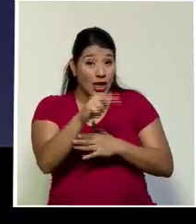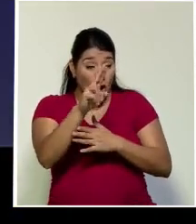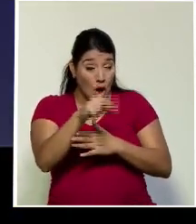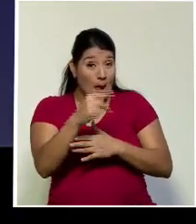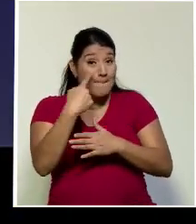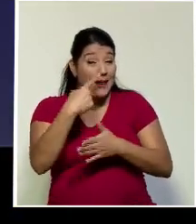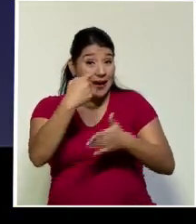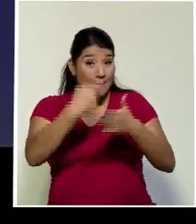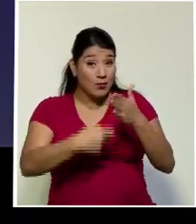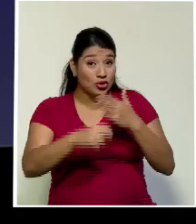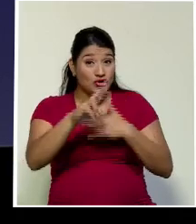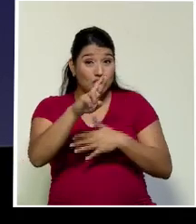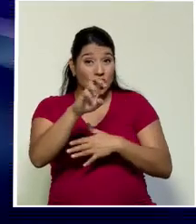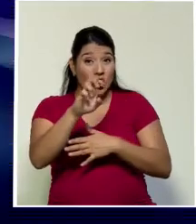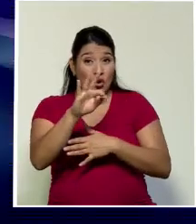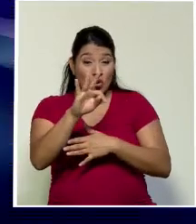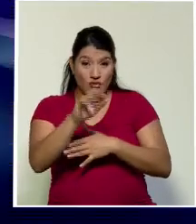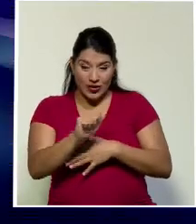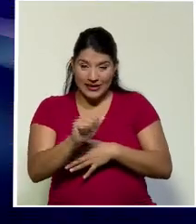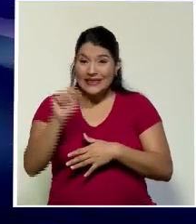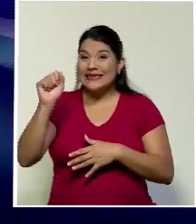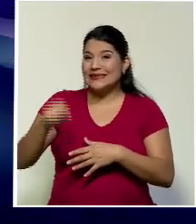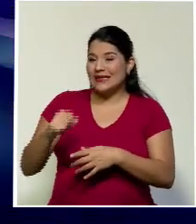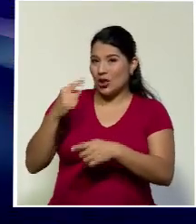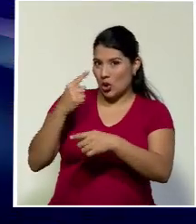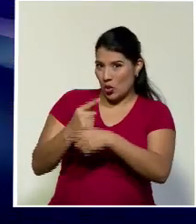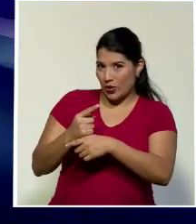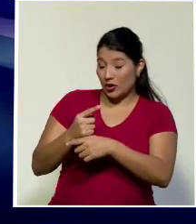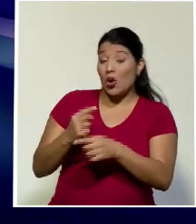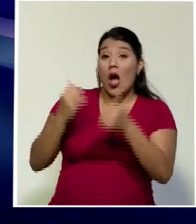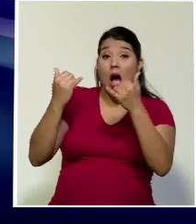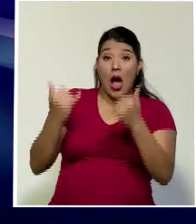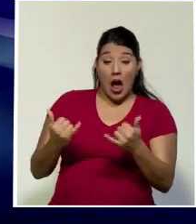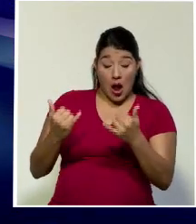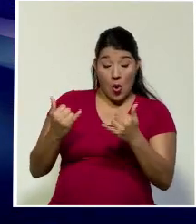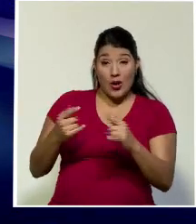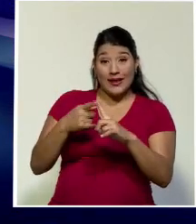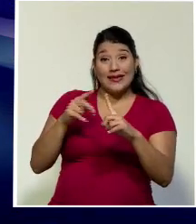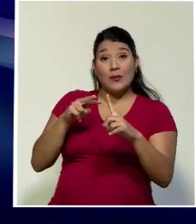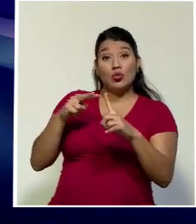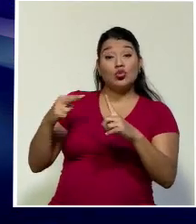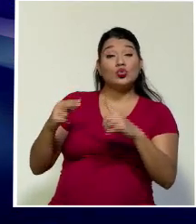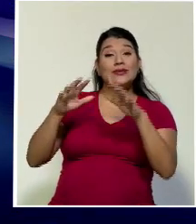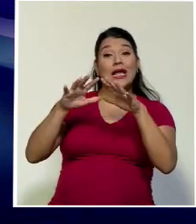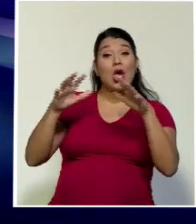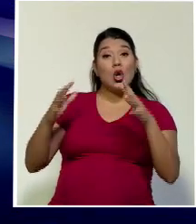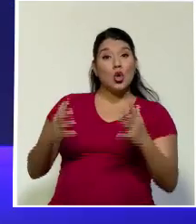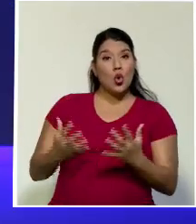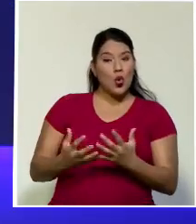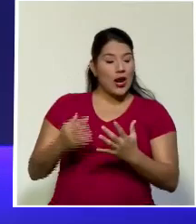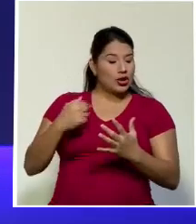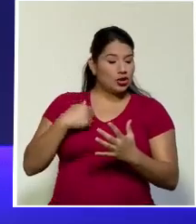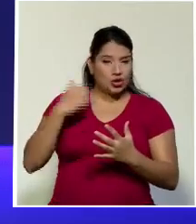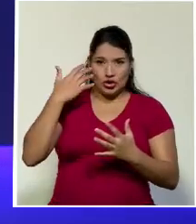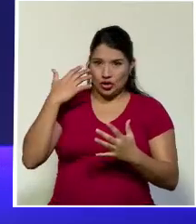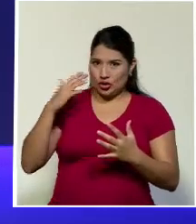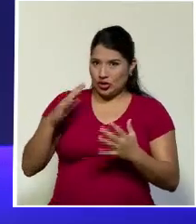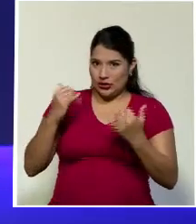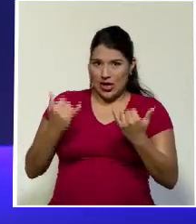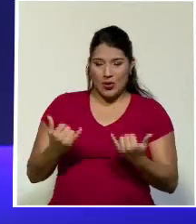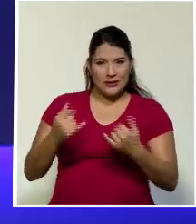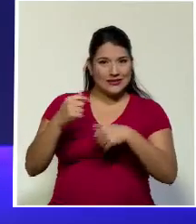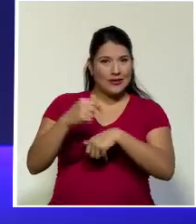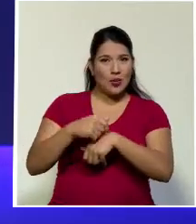la renta. Correcto. Ahora, el dato a nivel global no lo manejo en este momento